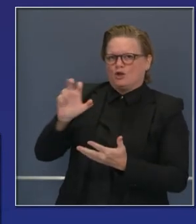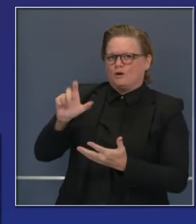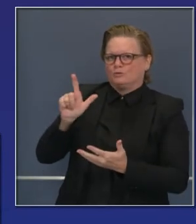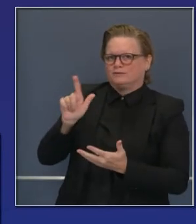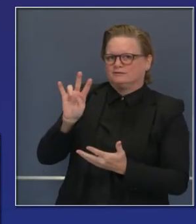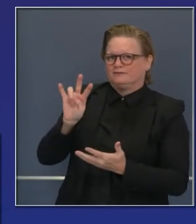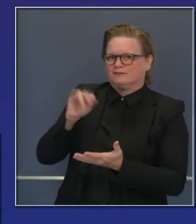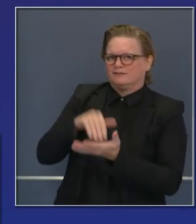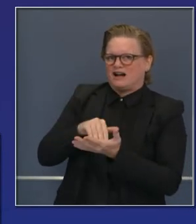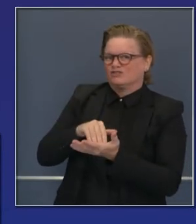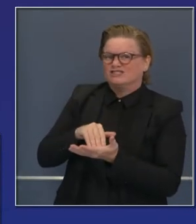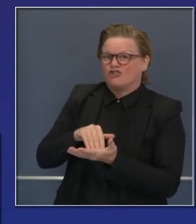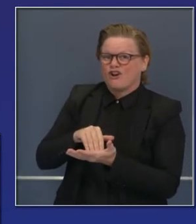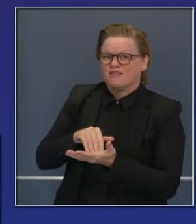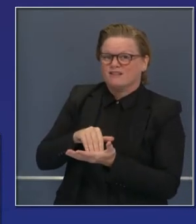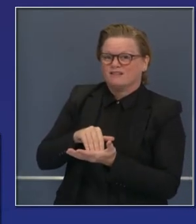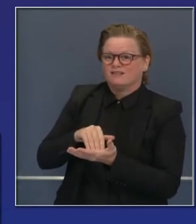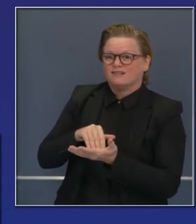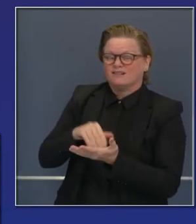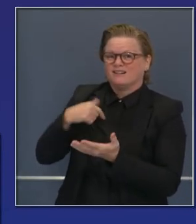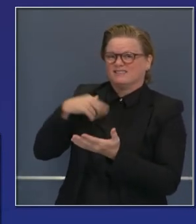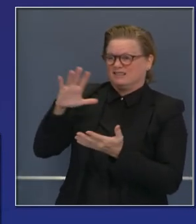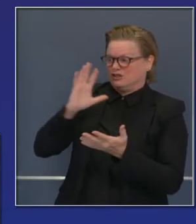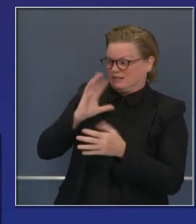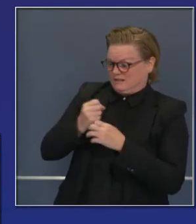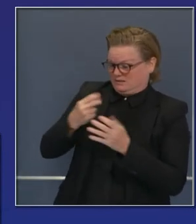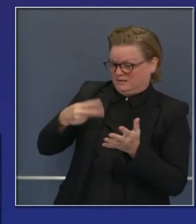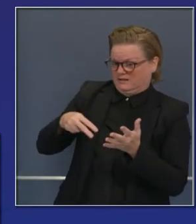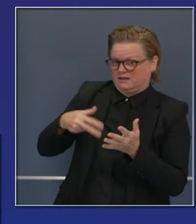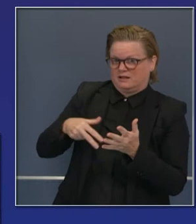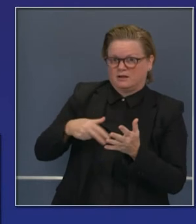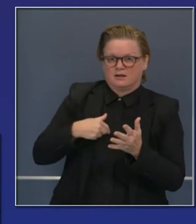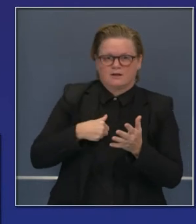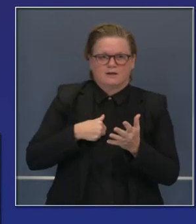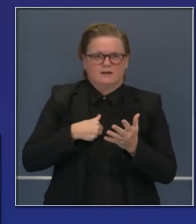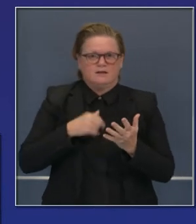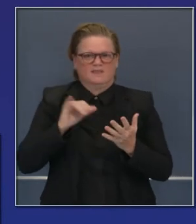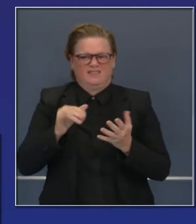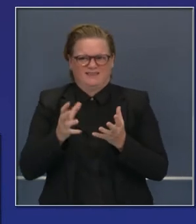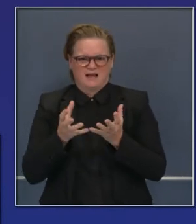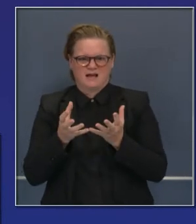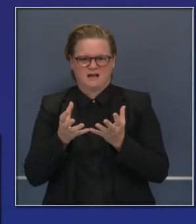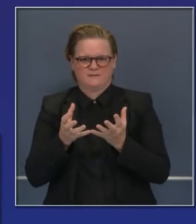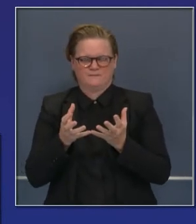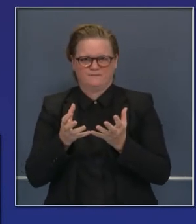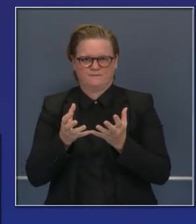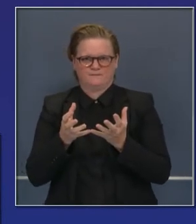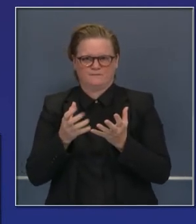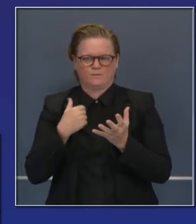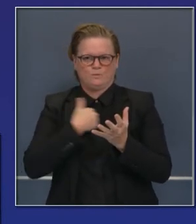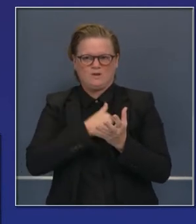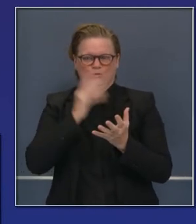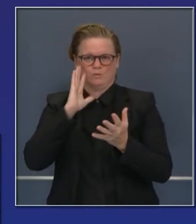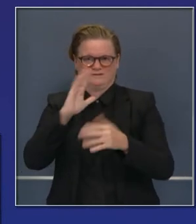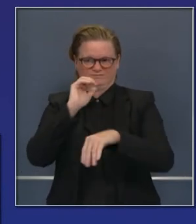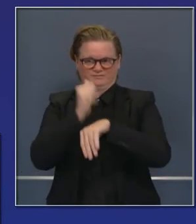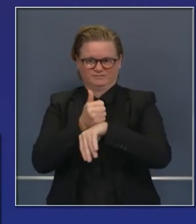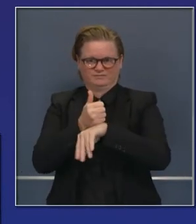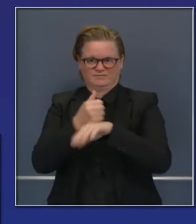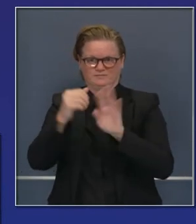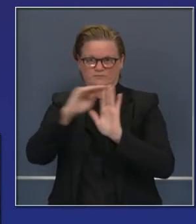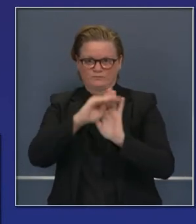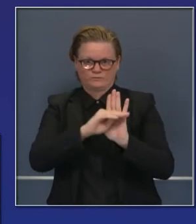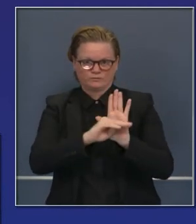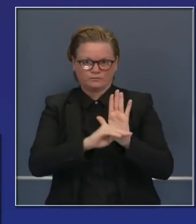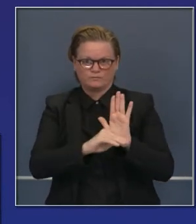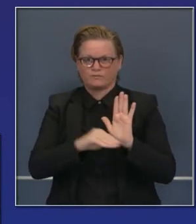327 mil dosis que aguardamos en las próximas dos semanas, que estaremos dando la estrategia para